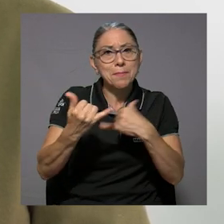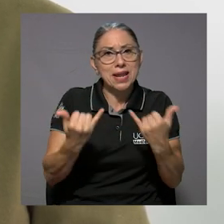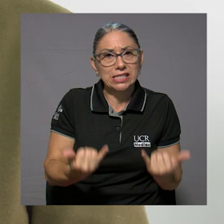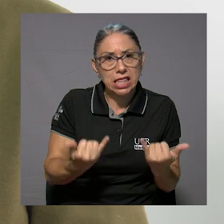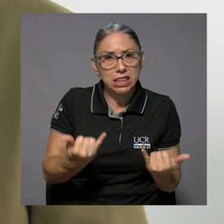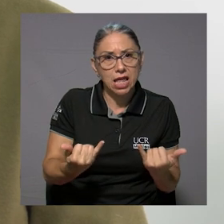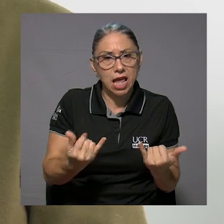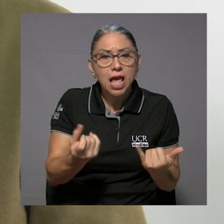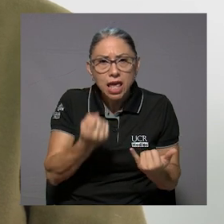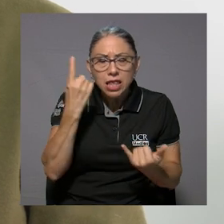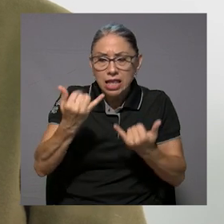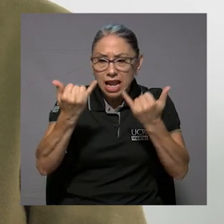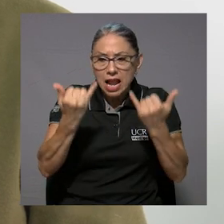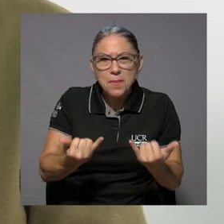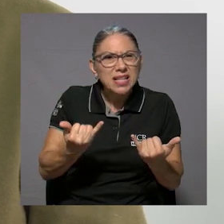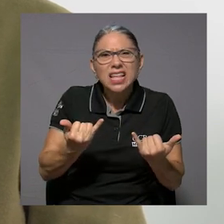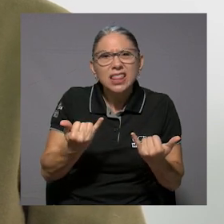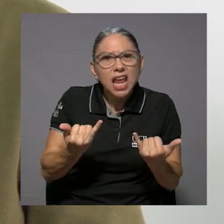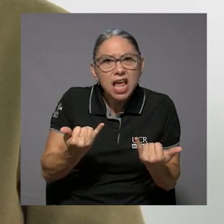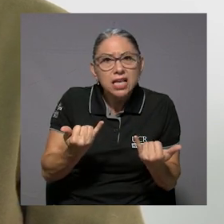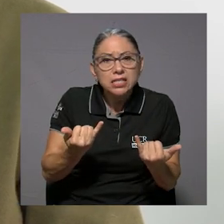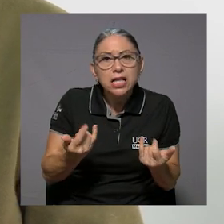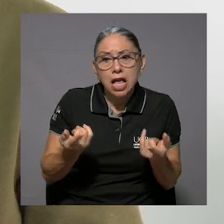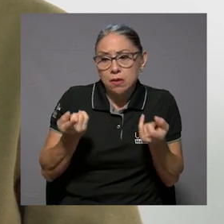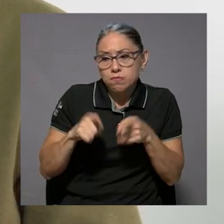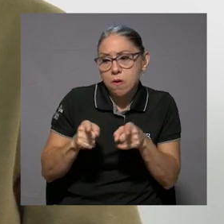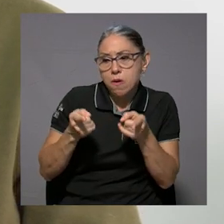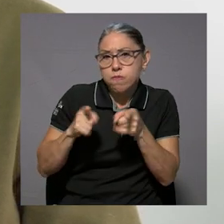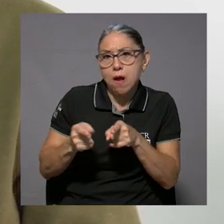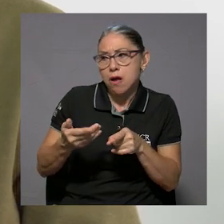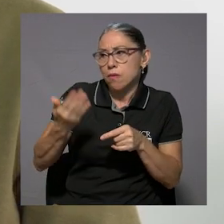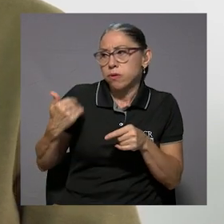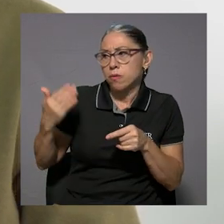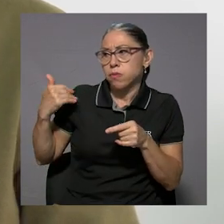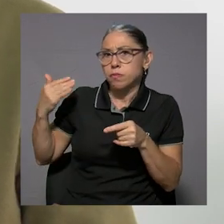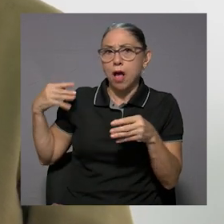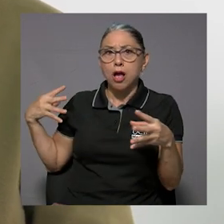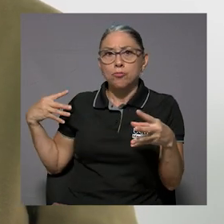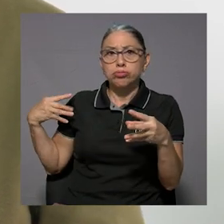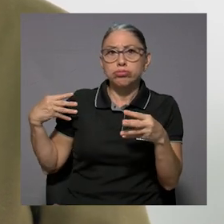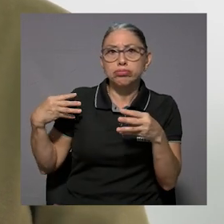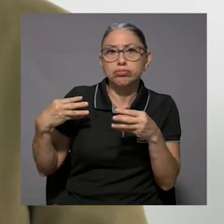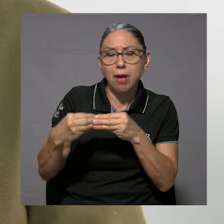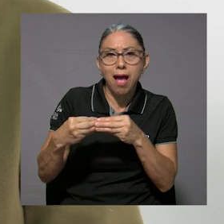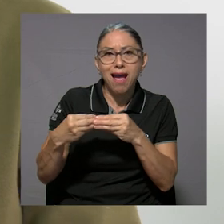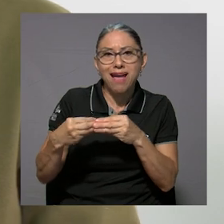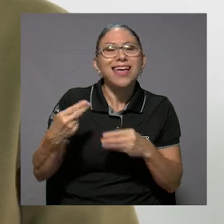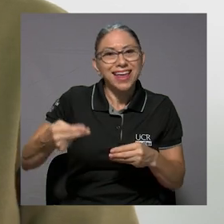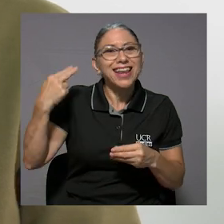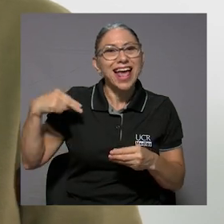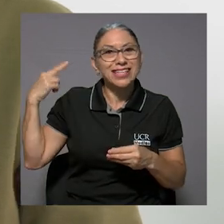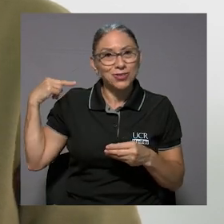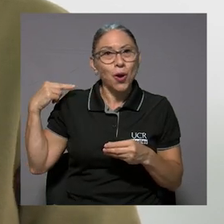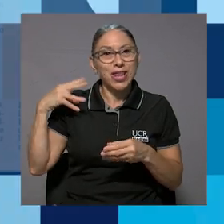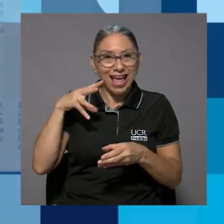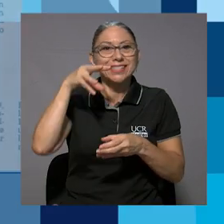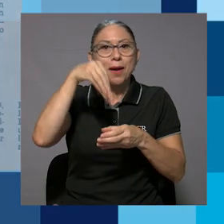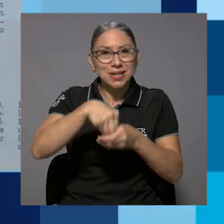en el presente. Entender que el presente no es sino la sumatoria de antecedentes y